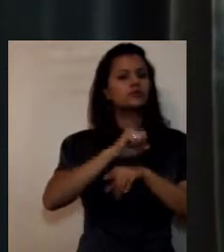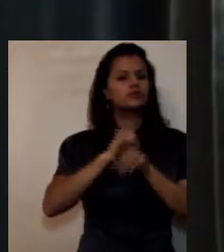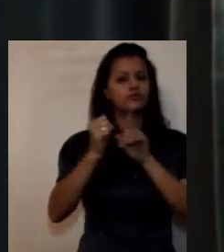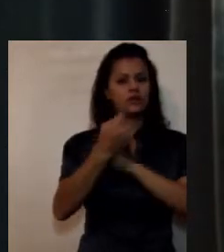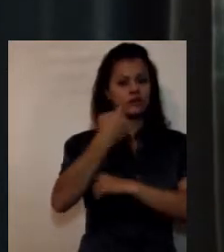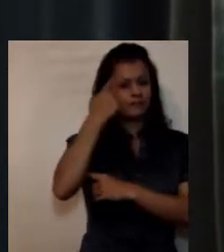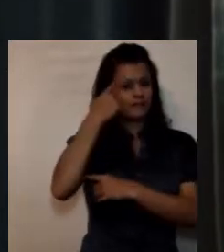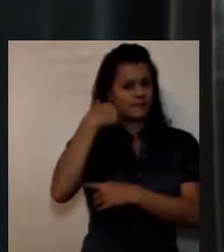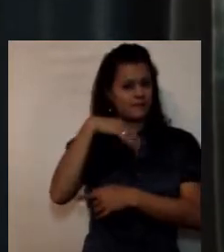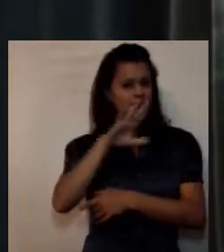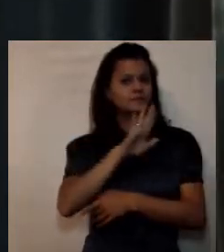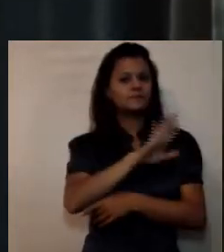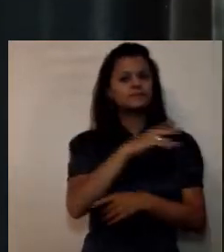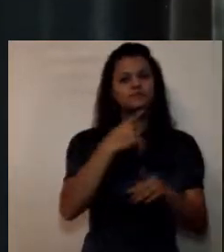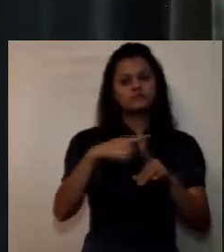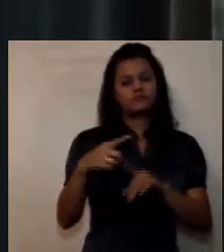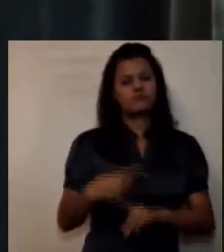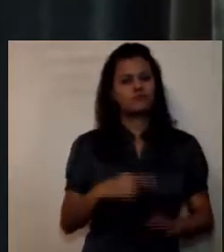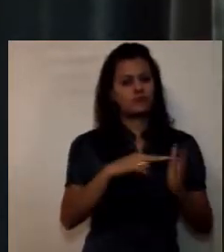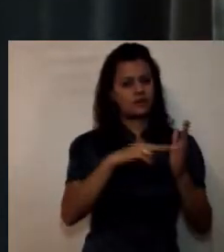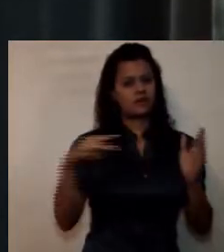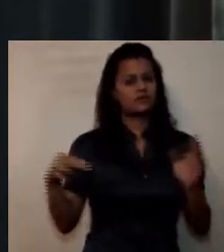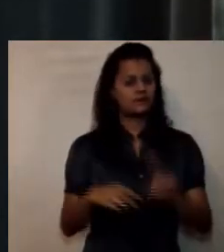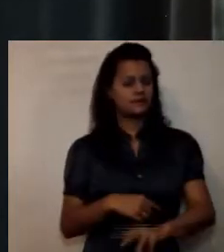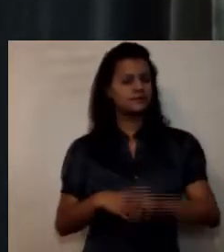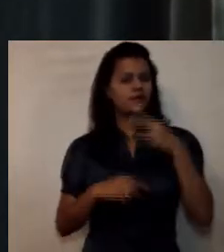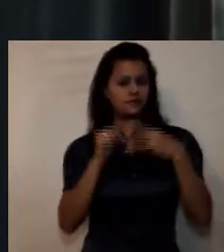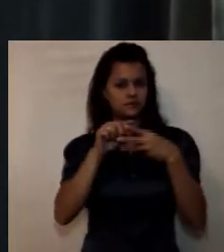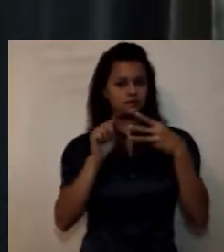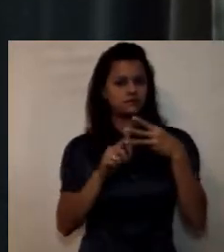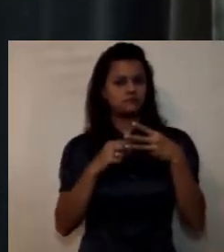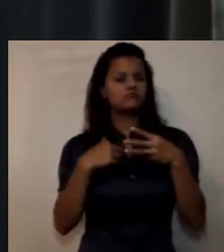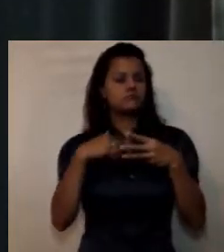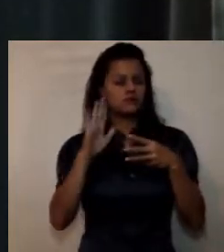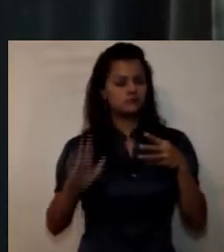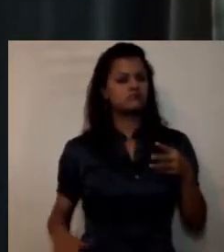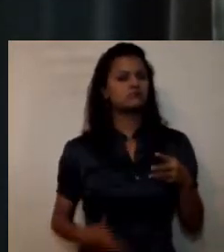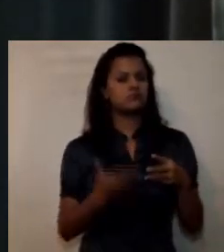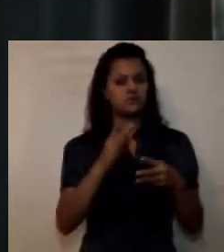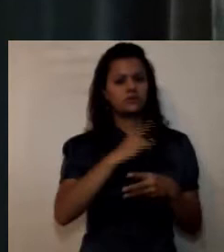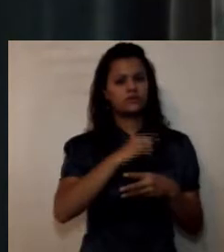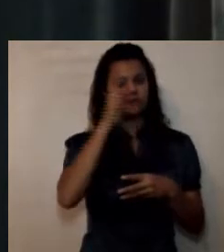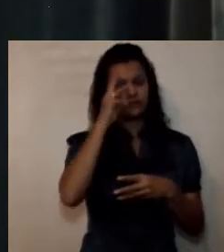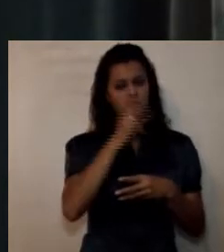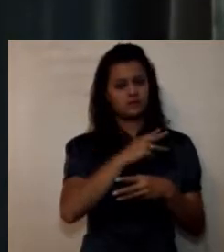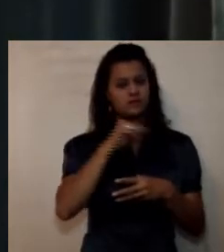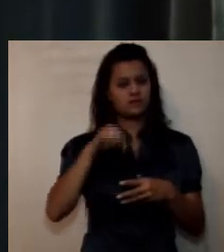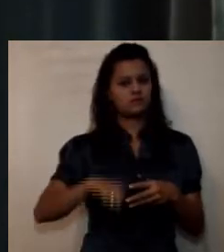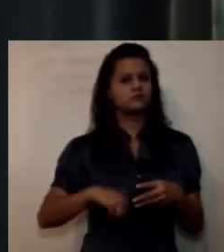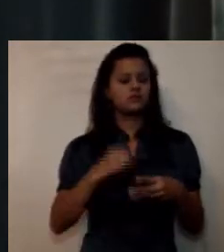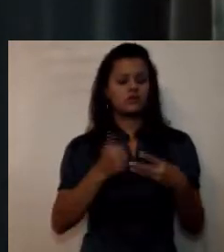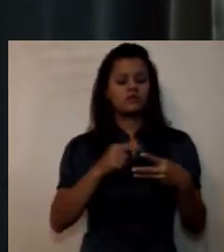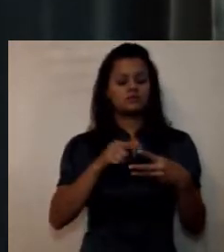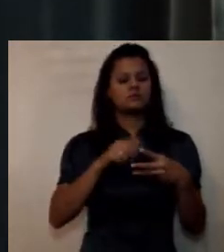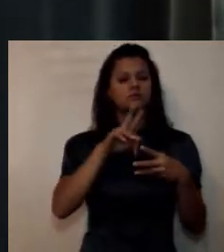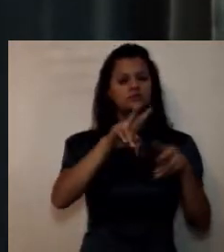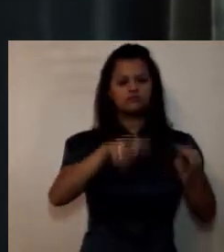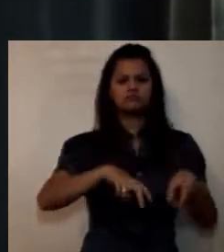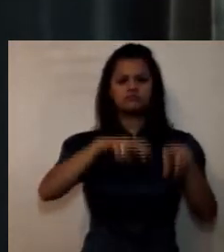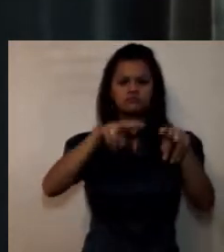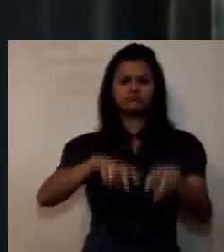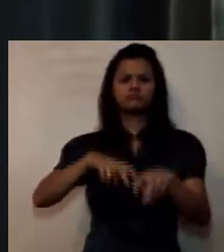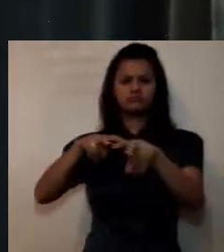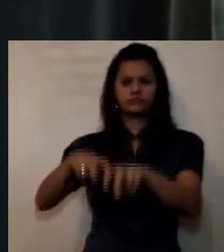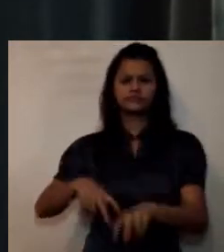tecnologías tres en particular que adelanta la universidad militar nueva granada una tecnología en horticultura que fue diseñada